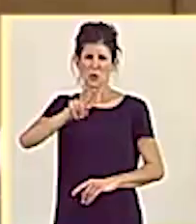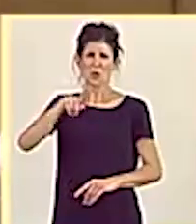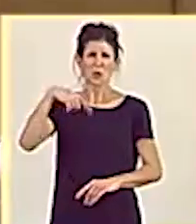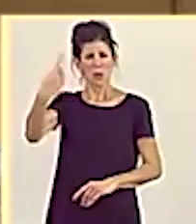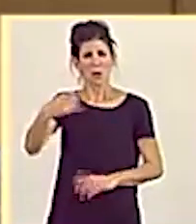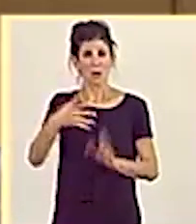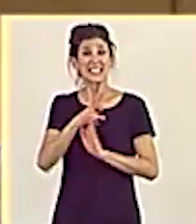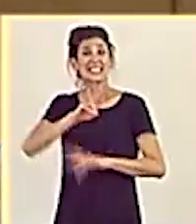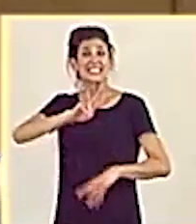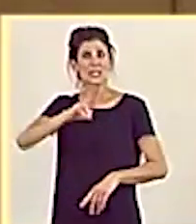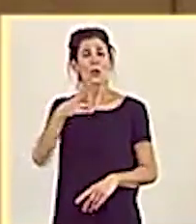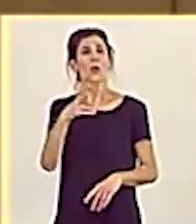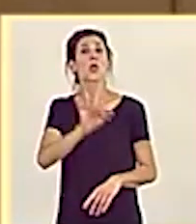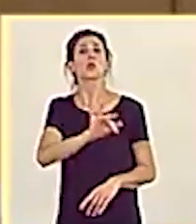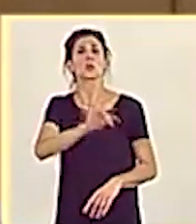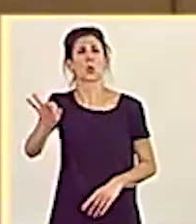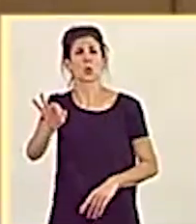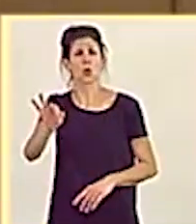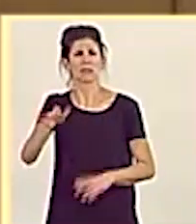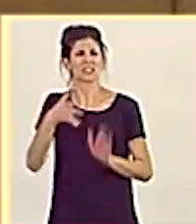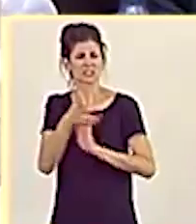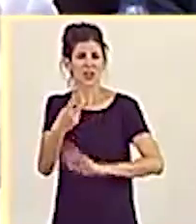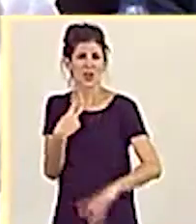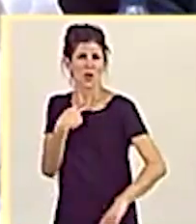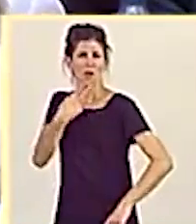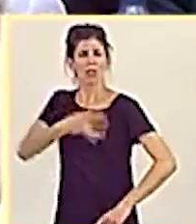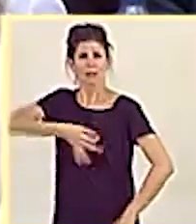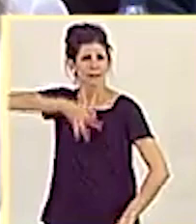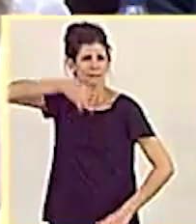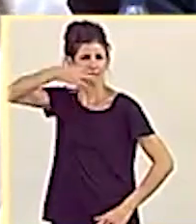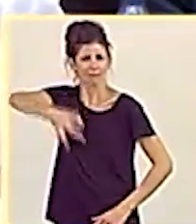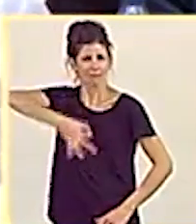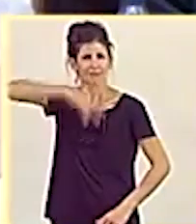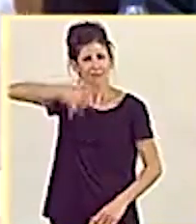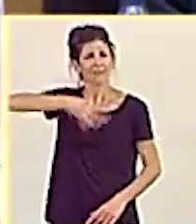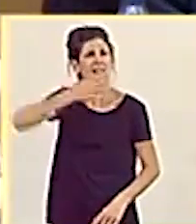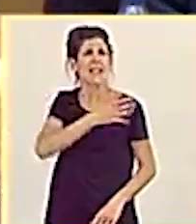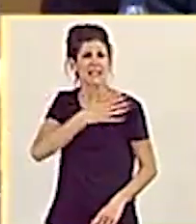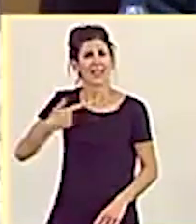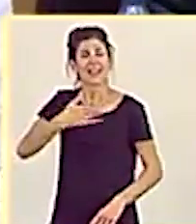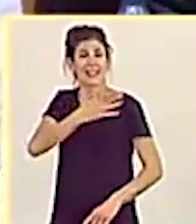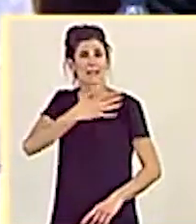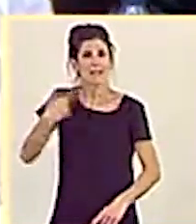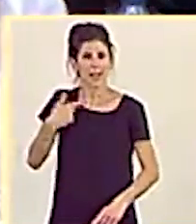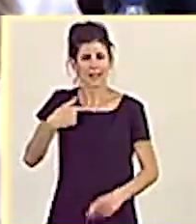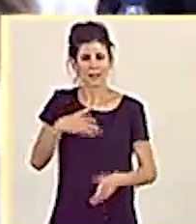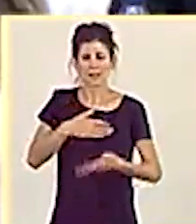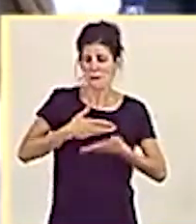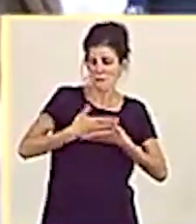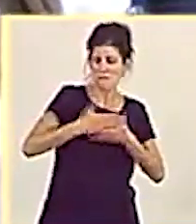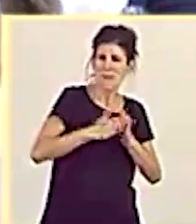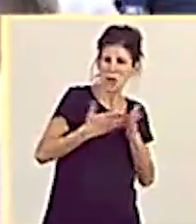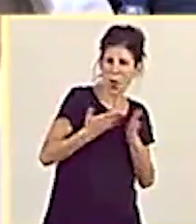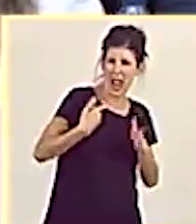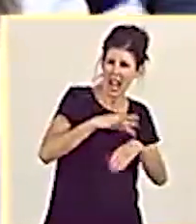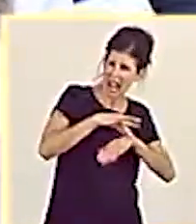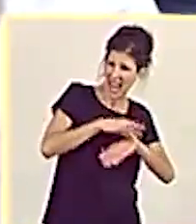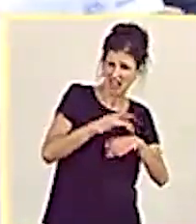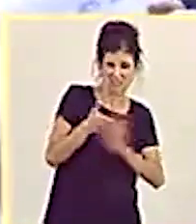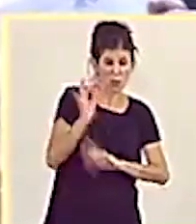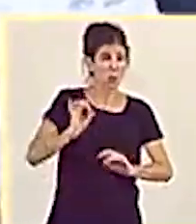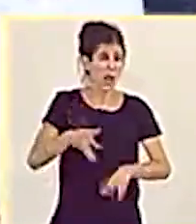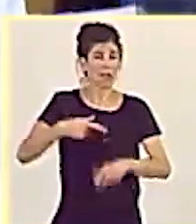en el segundo turno, pondrá voz de sermón y querrá tirar de su manual como nos tiene habituados. Mire,